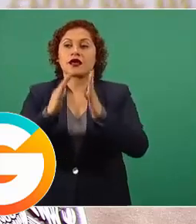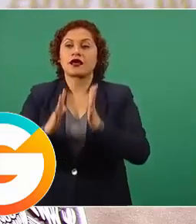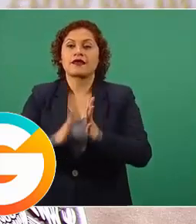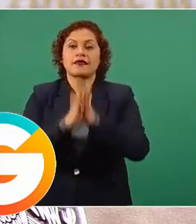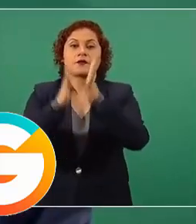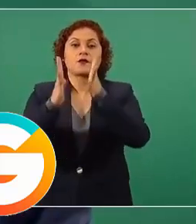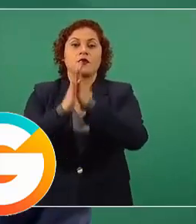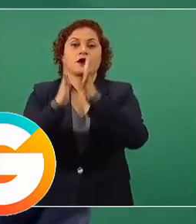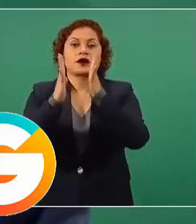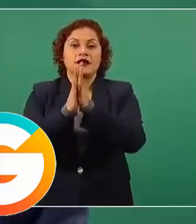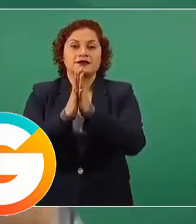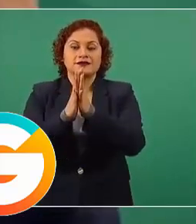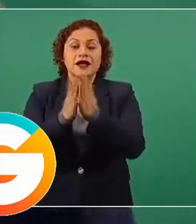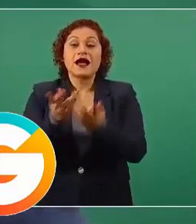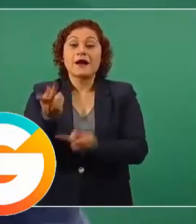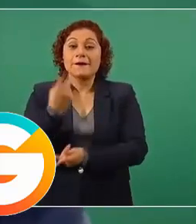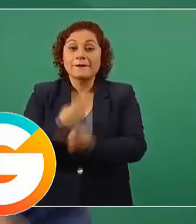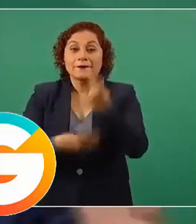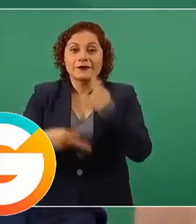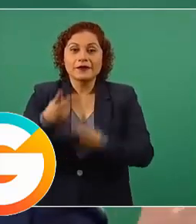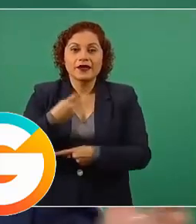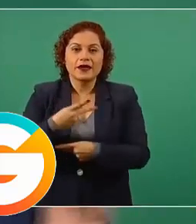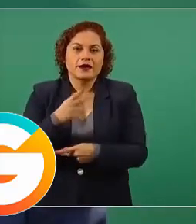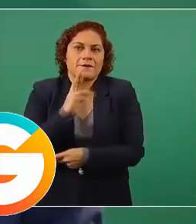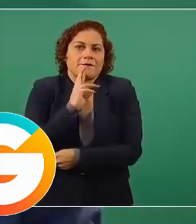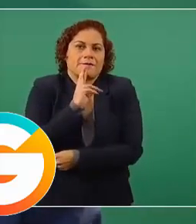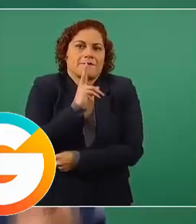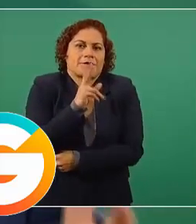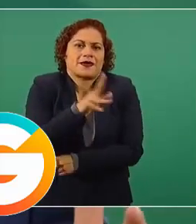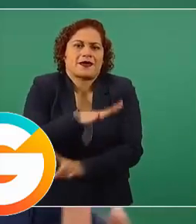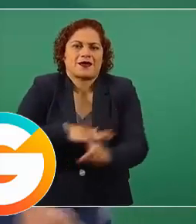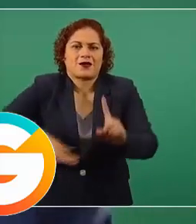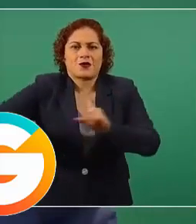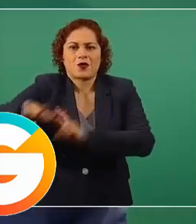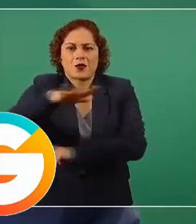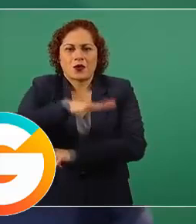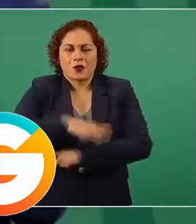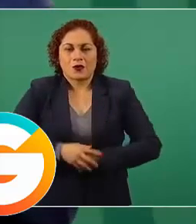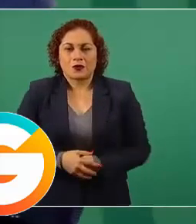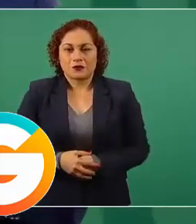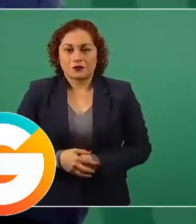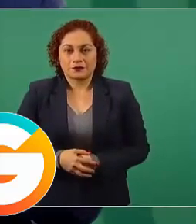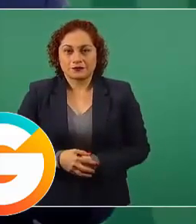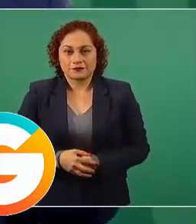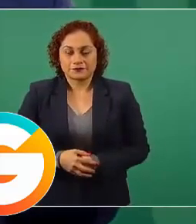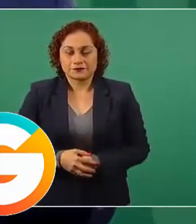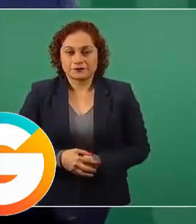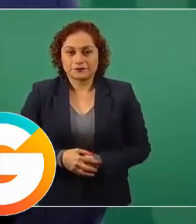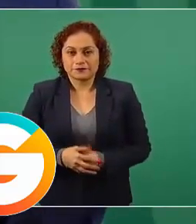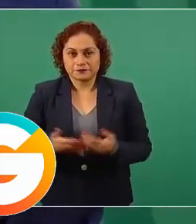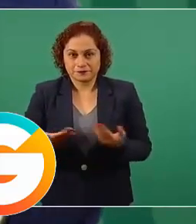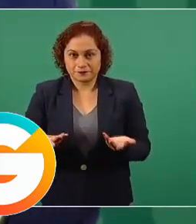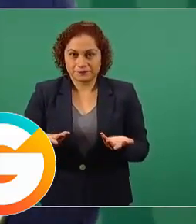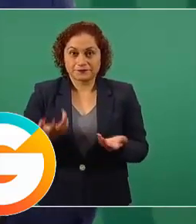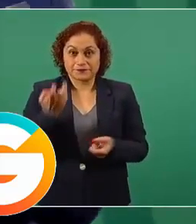Pero nos trae